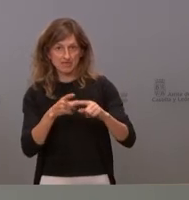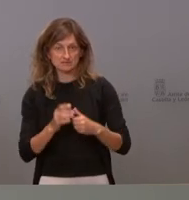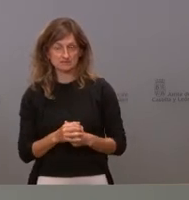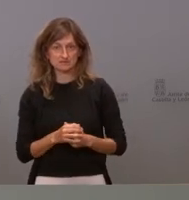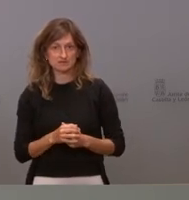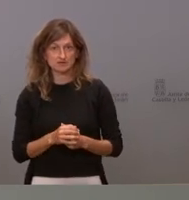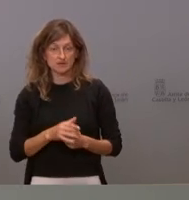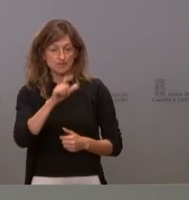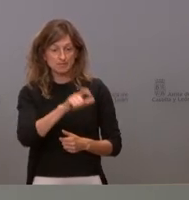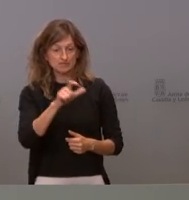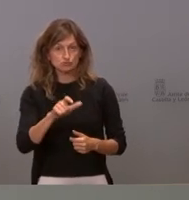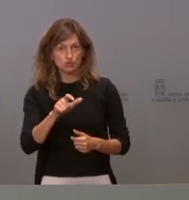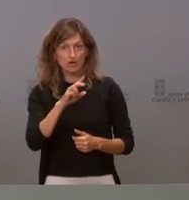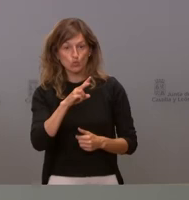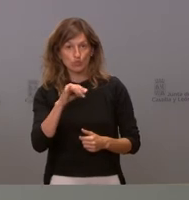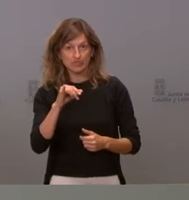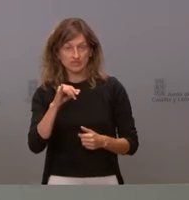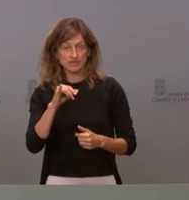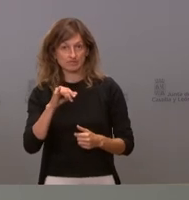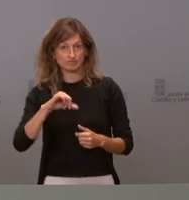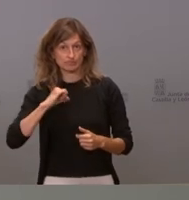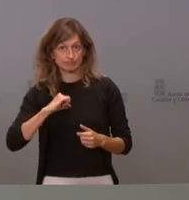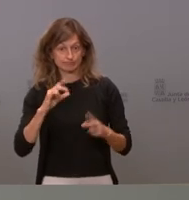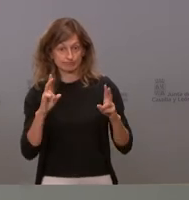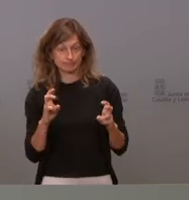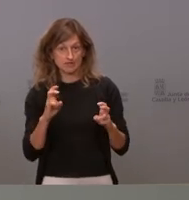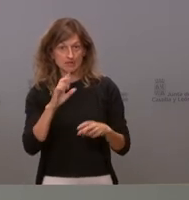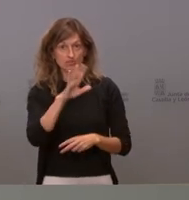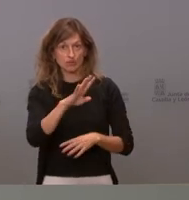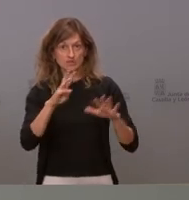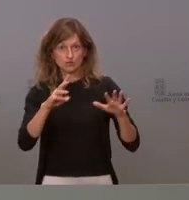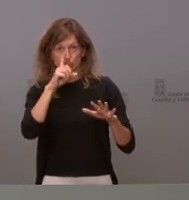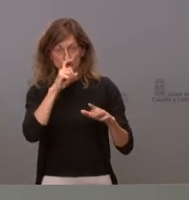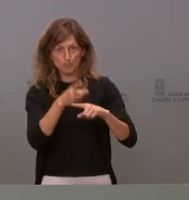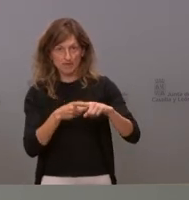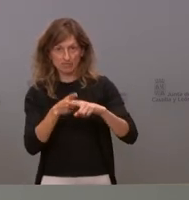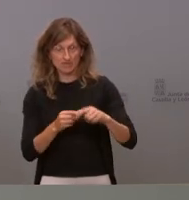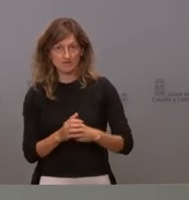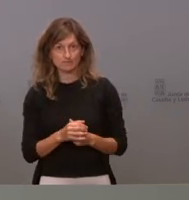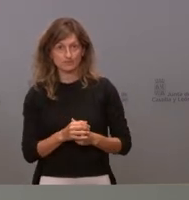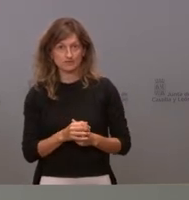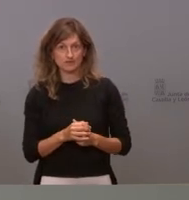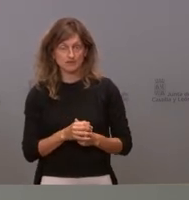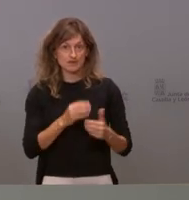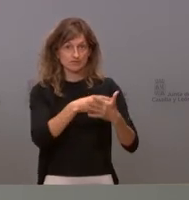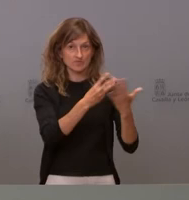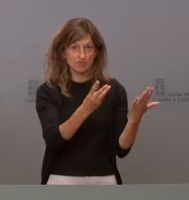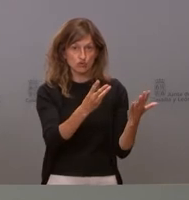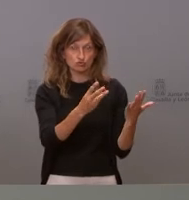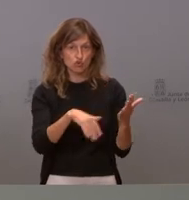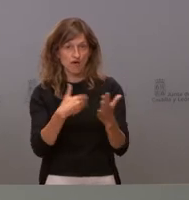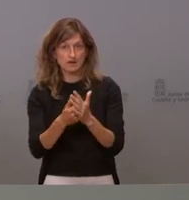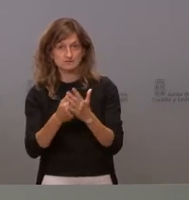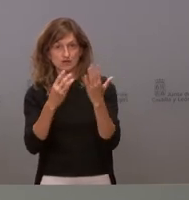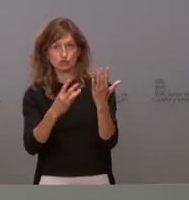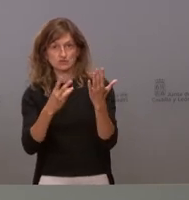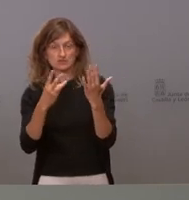media de las personas la media de edad de las personas que están ingresadas en UCI es 58 años el rango va desde los 18 años a los